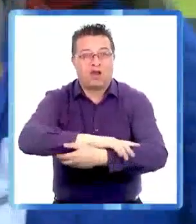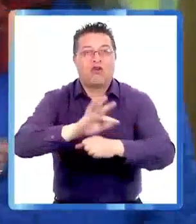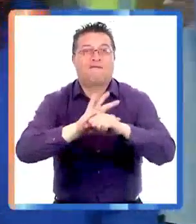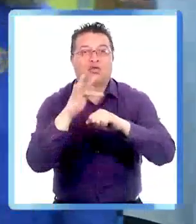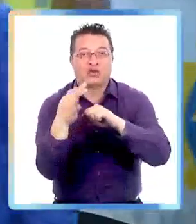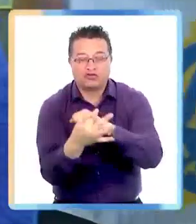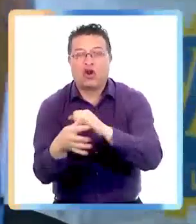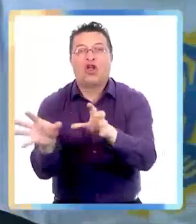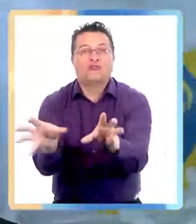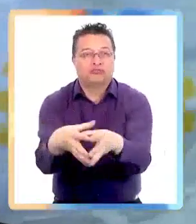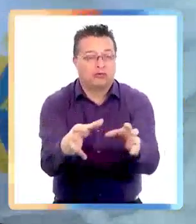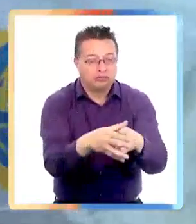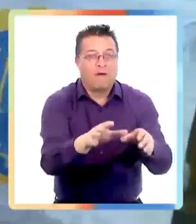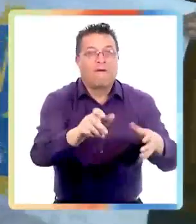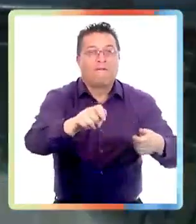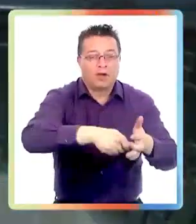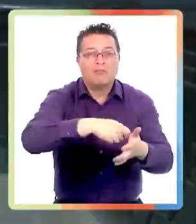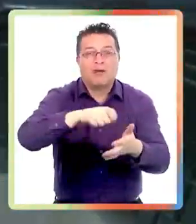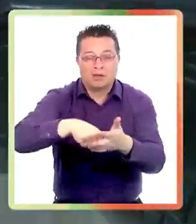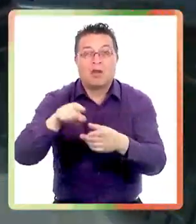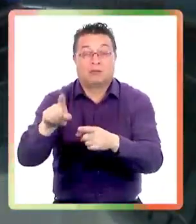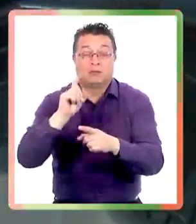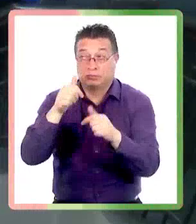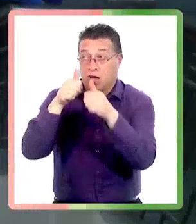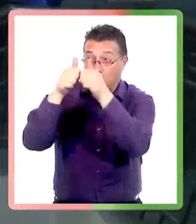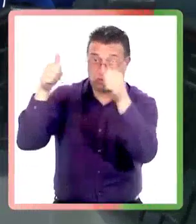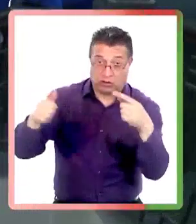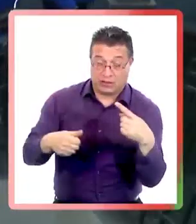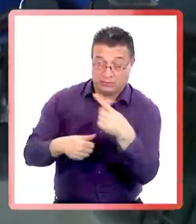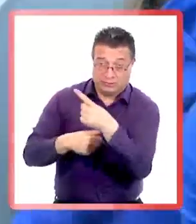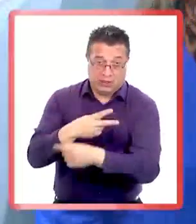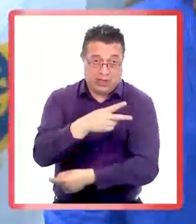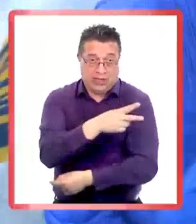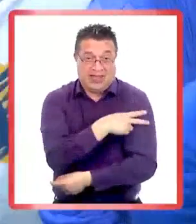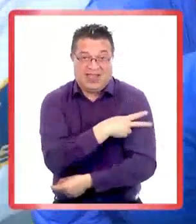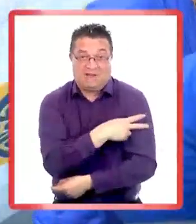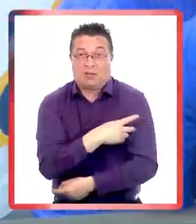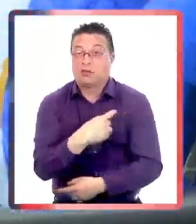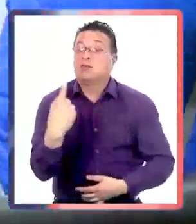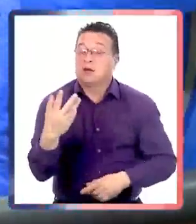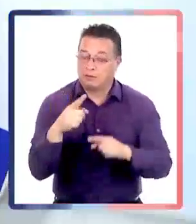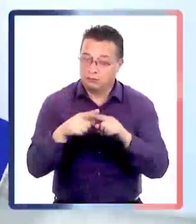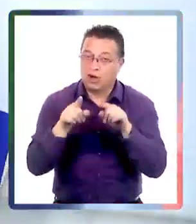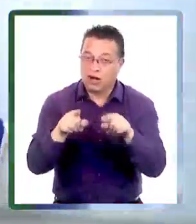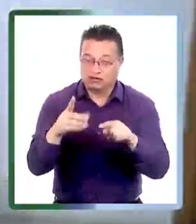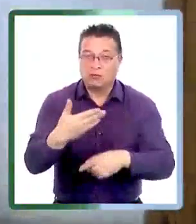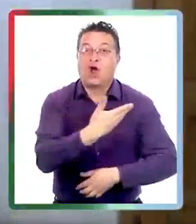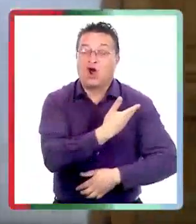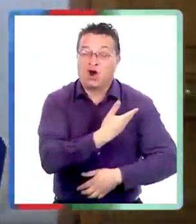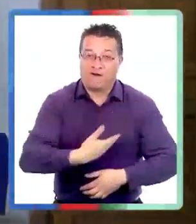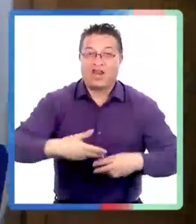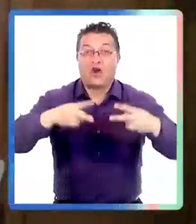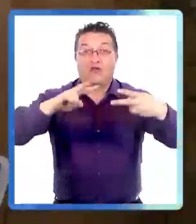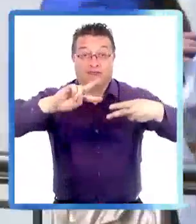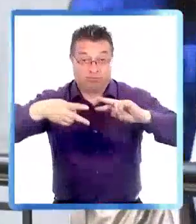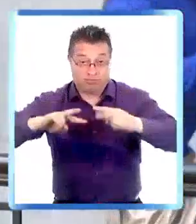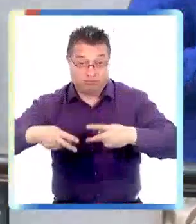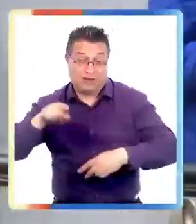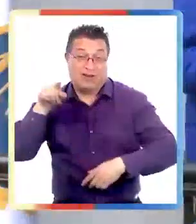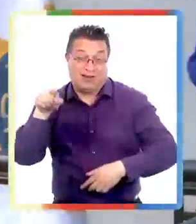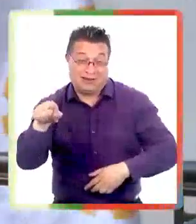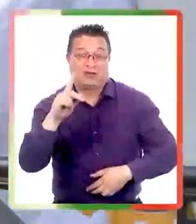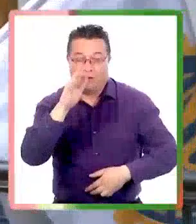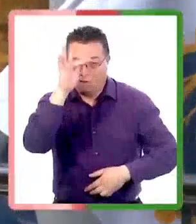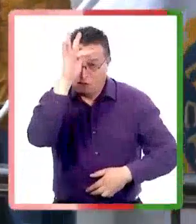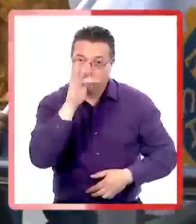fundaciones, con corporaciones y todo eso son la autoridad de la jefatura, por lo tanto tiene que ver más con el gobierno de turno que